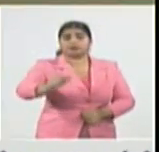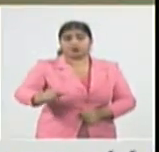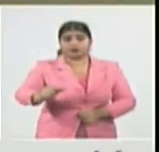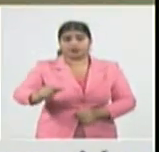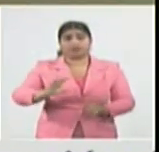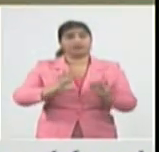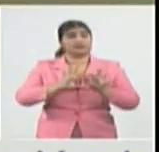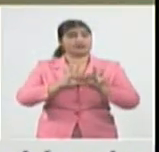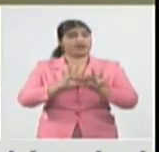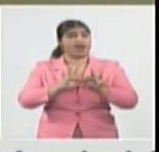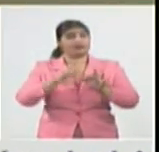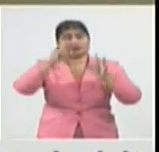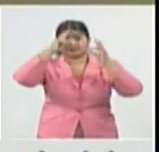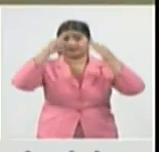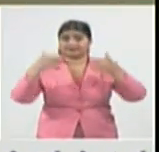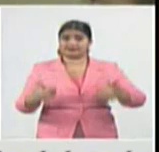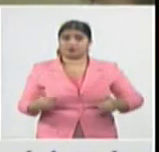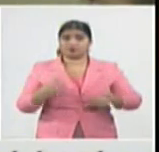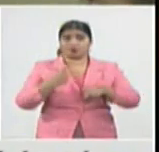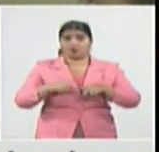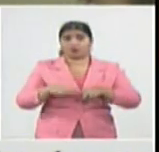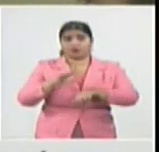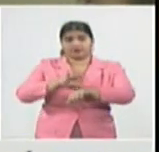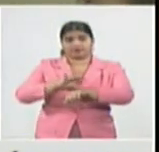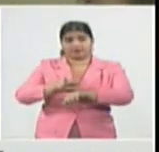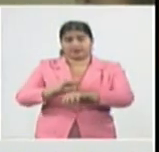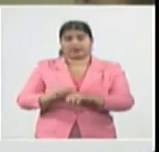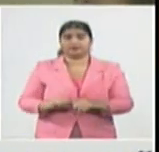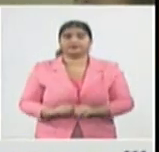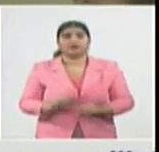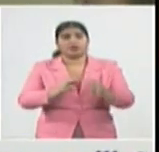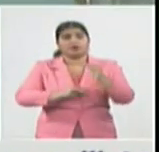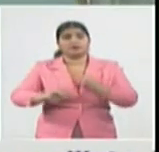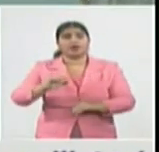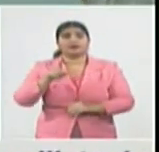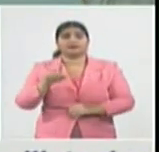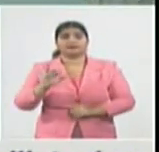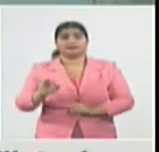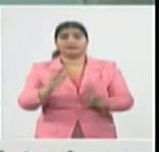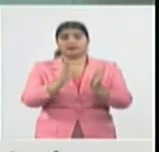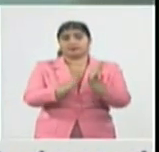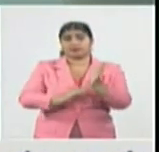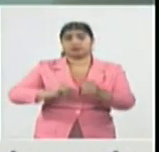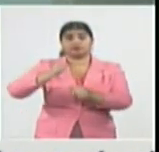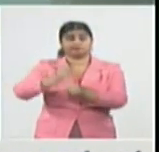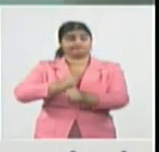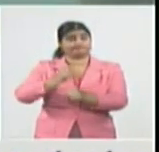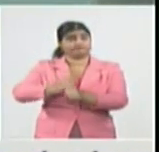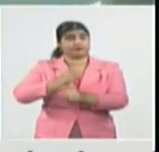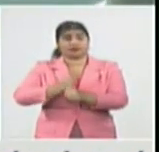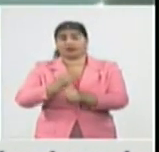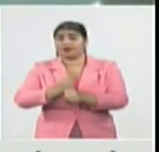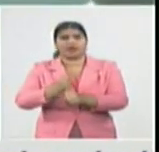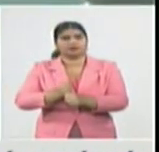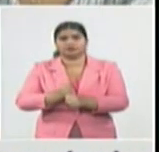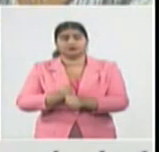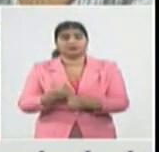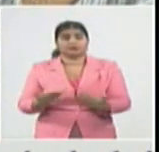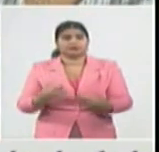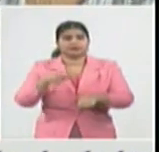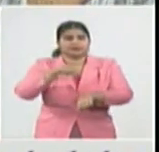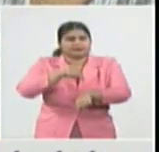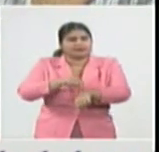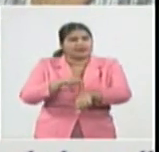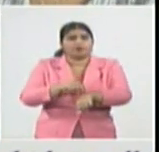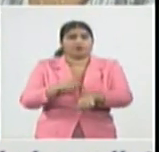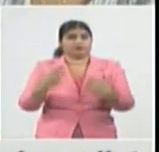más de 17 meses que dura la pandemia sin descanso es mucho tiempo para cualquier ser humano pero saber que son más las vidas